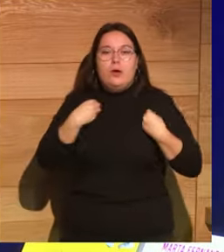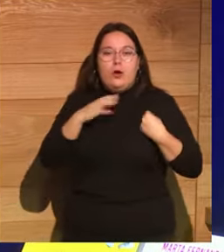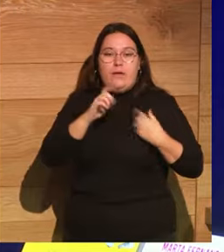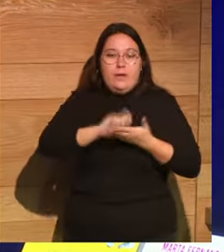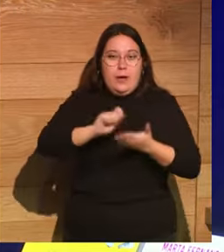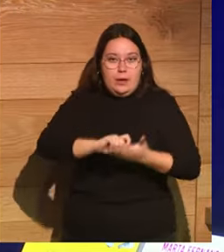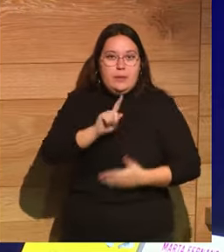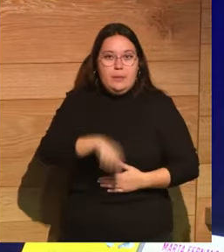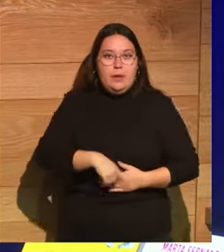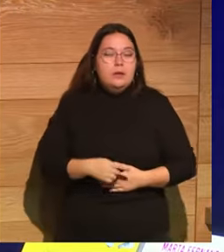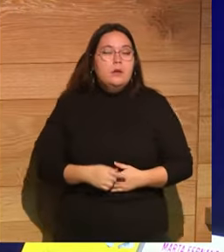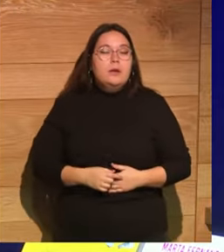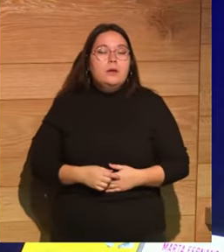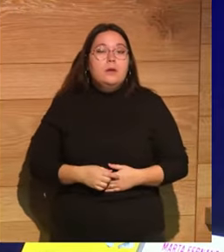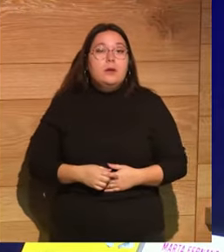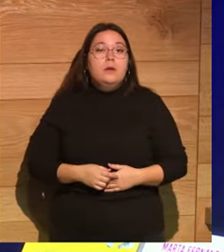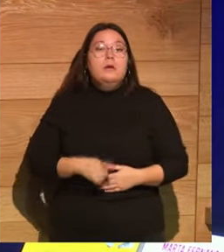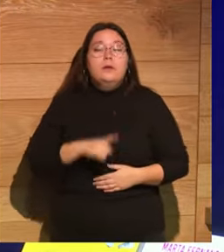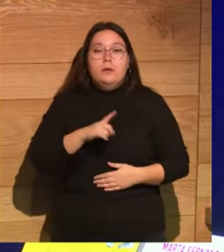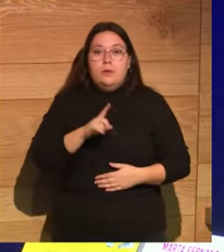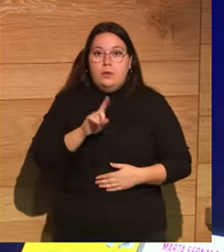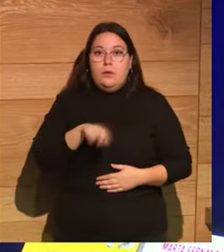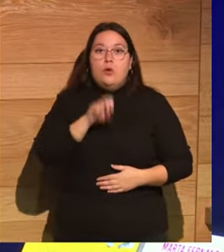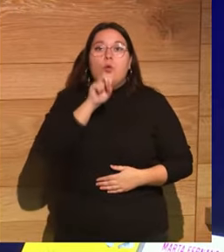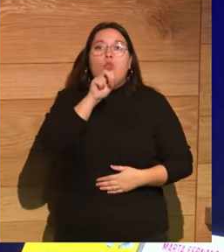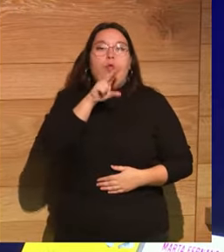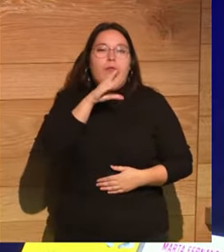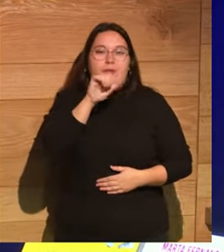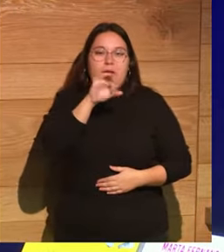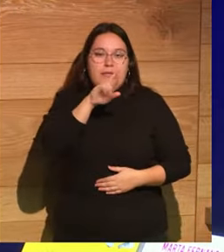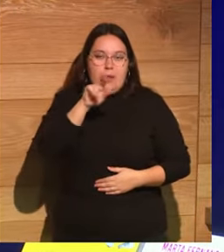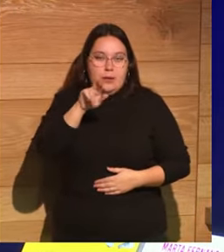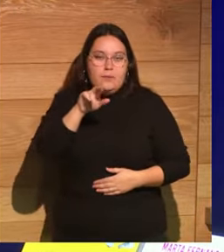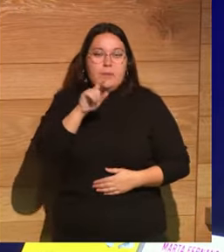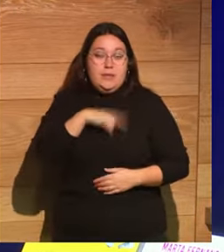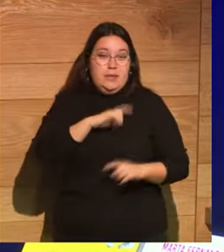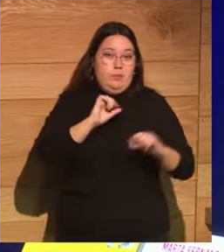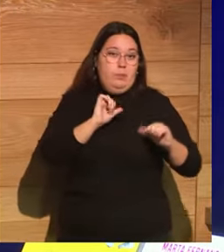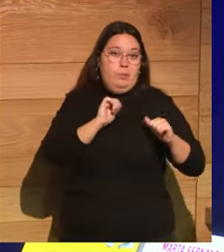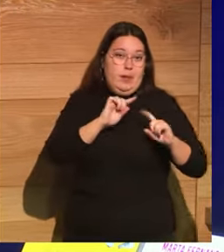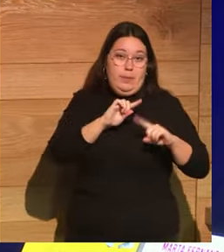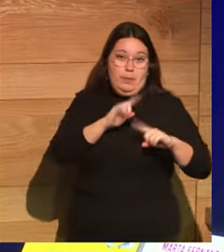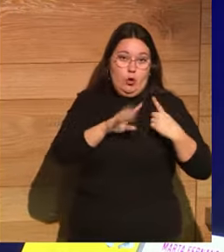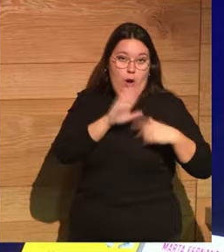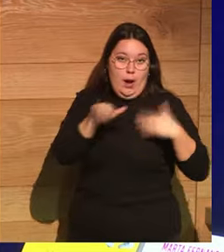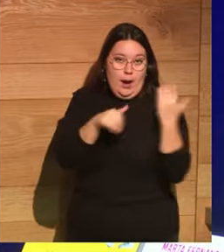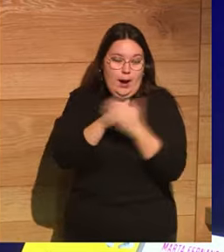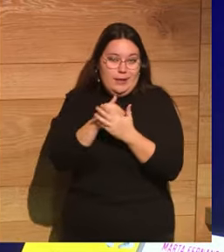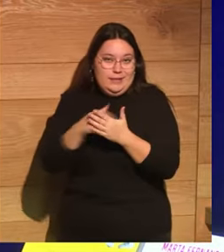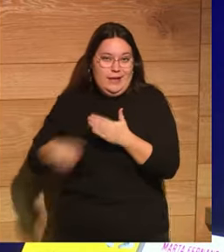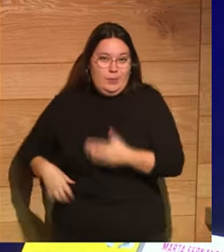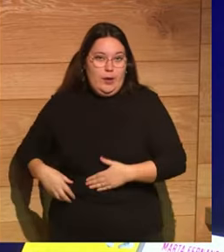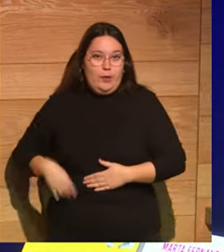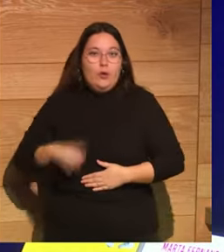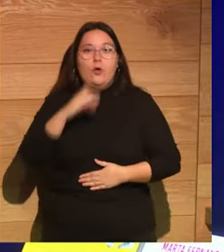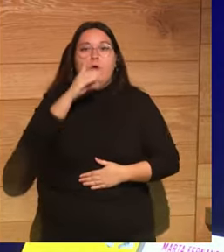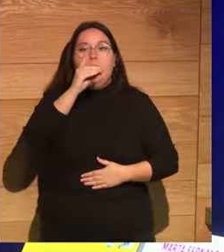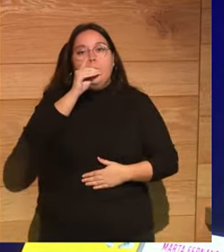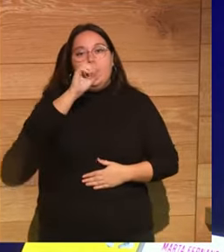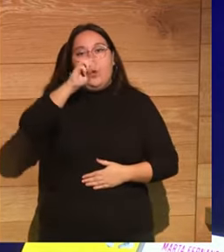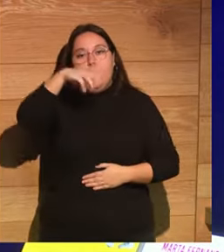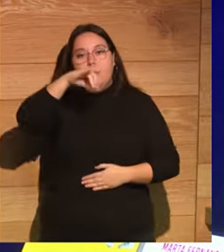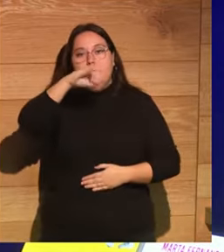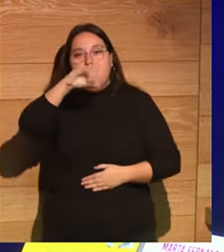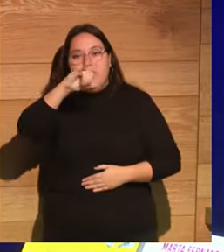el Viejo que no se conserva prácticamente nada, pero sí tenemos esos doce Césares. Desde Julio César hasta el emperador Domiciano. Entonces,